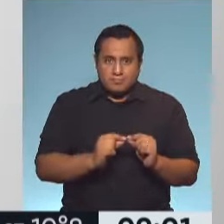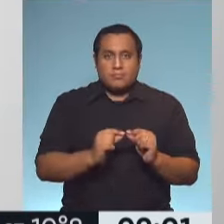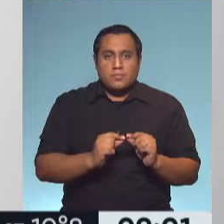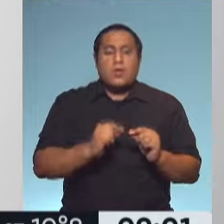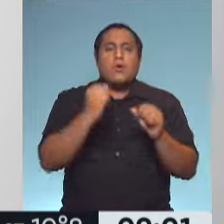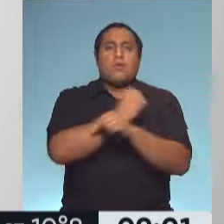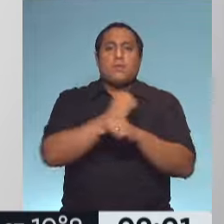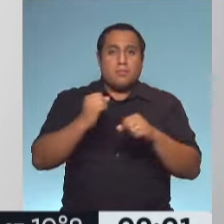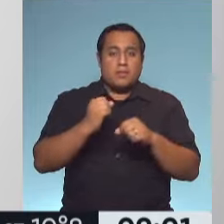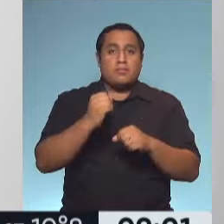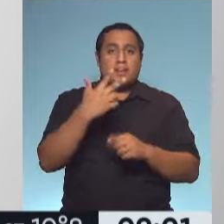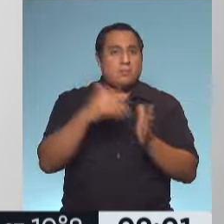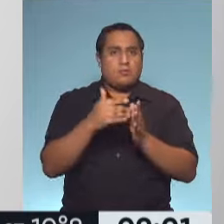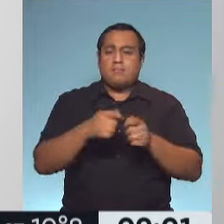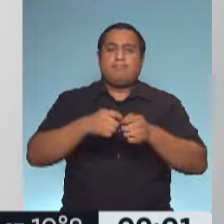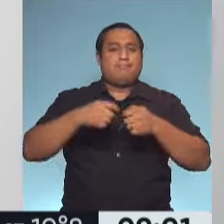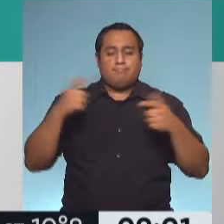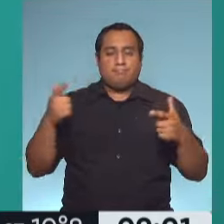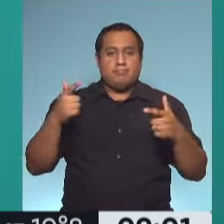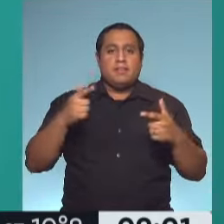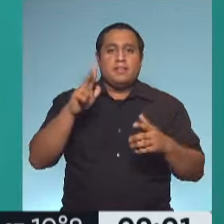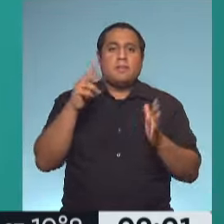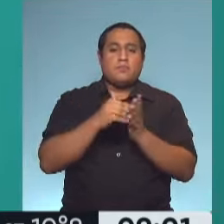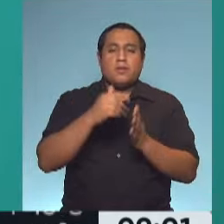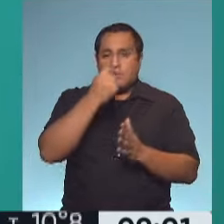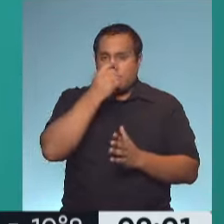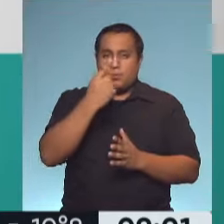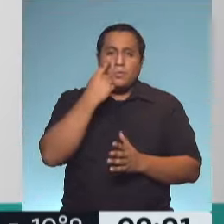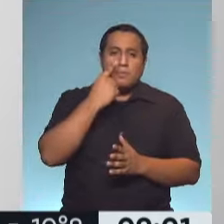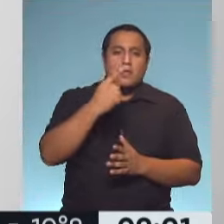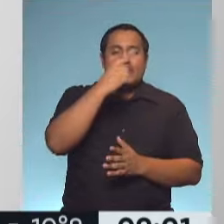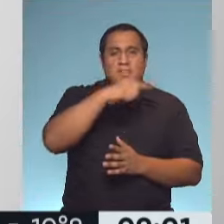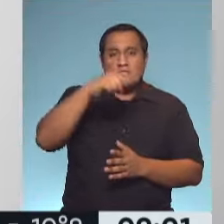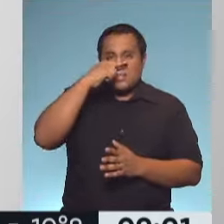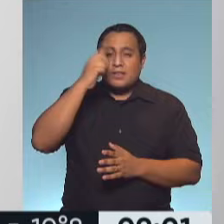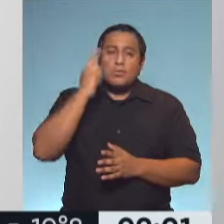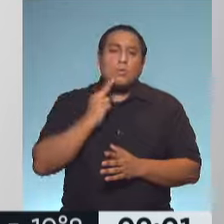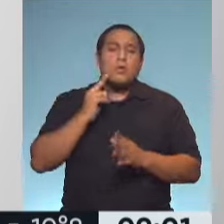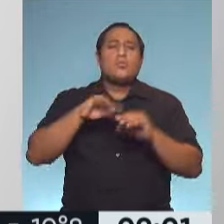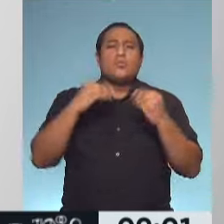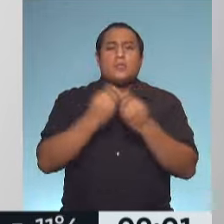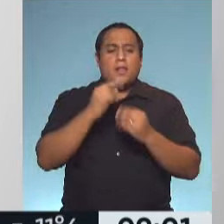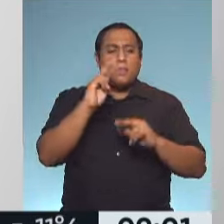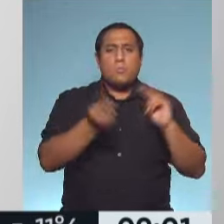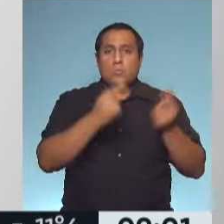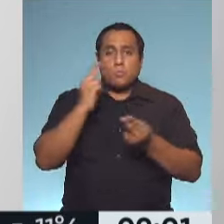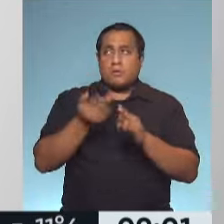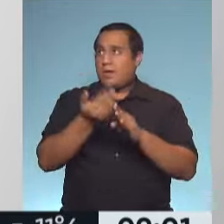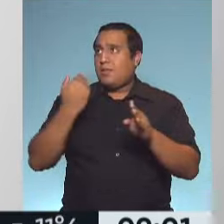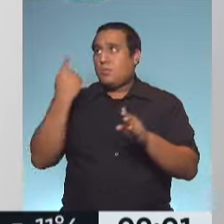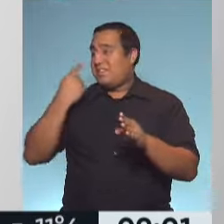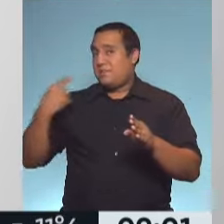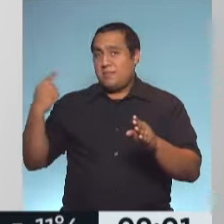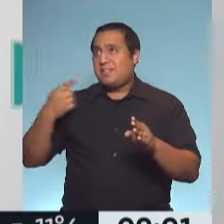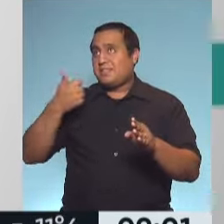el total de confirmados ya supera los 3 millones, ubicándose en 3.021.179. Y el total de fallecidos, hace una semana nada más eran